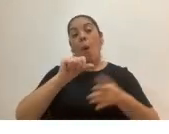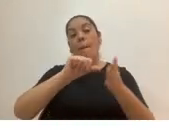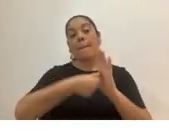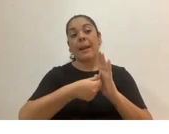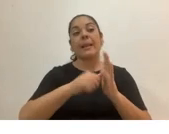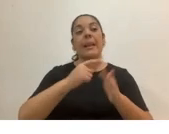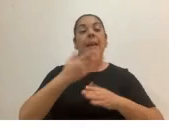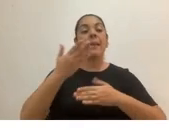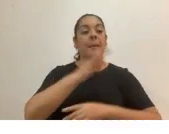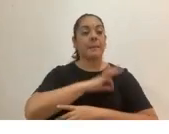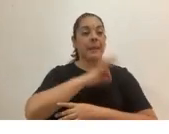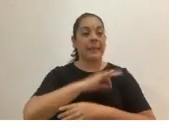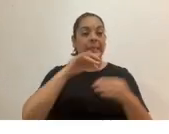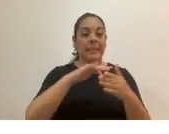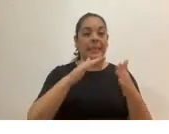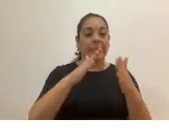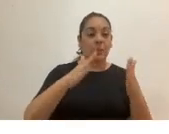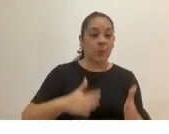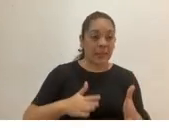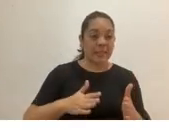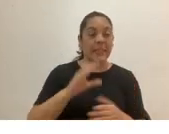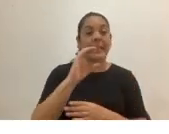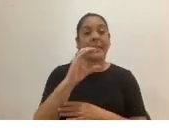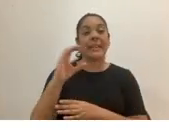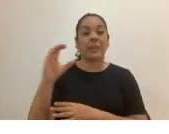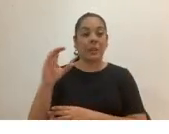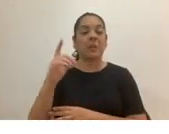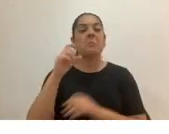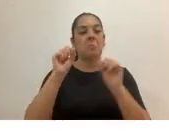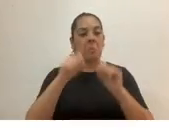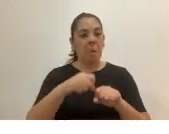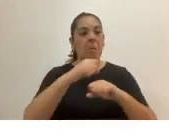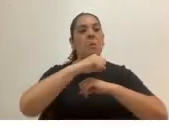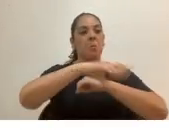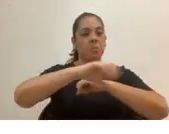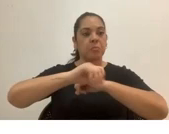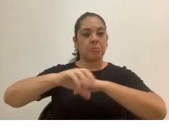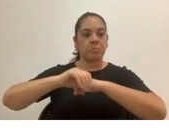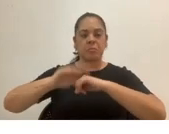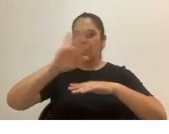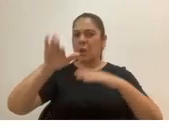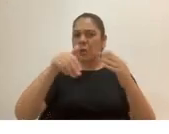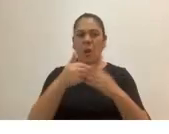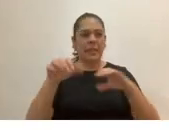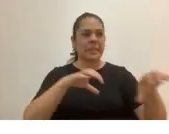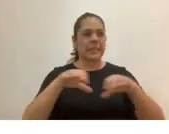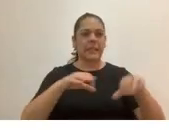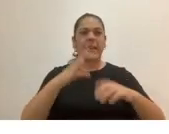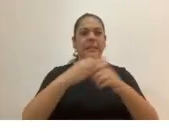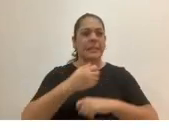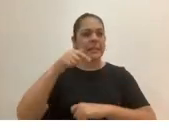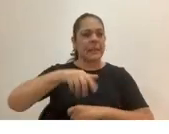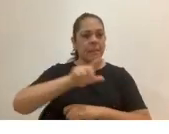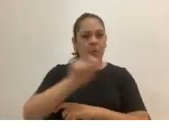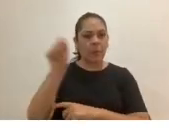bienestar estudiantil Castro Carazo donde estaremos publicando todas las actividades que realizamos mes a mes y en las que por